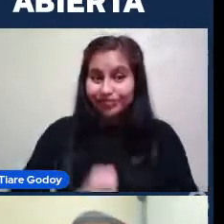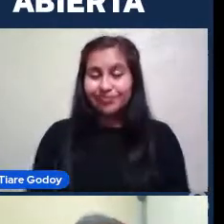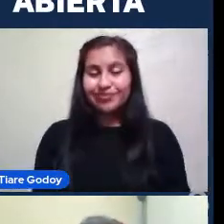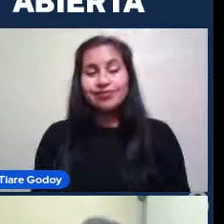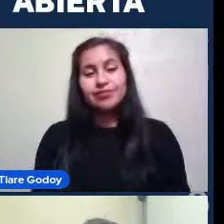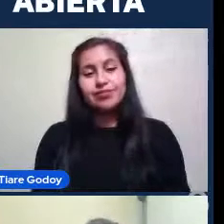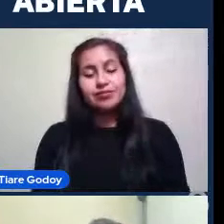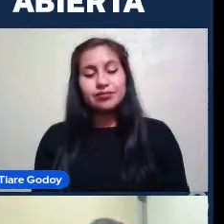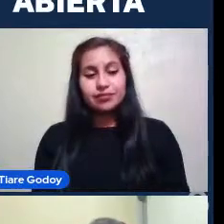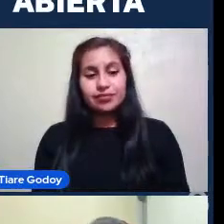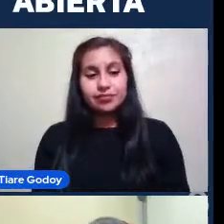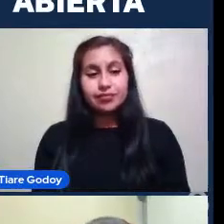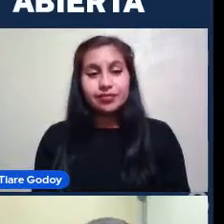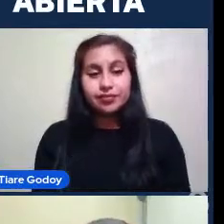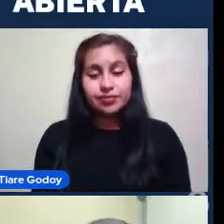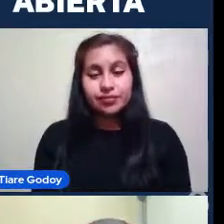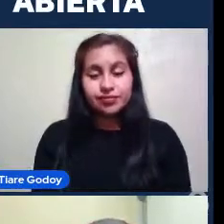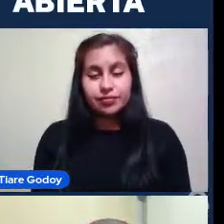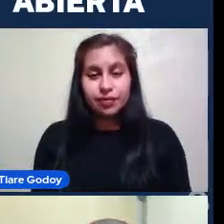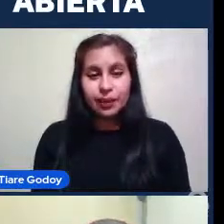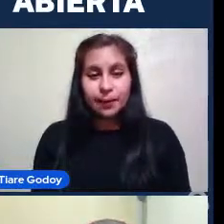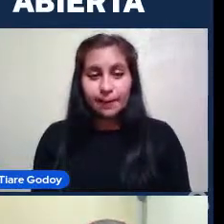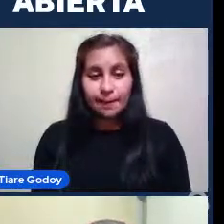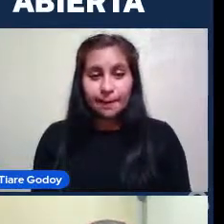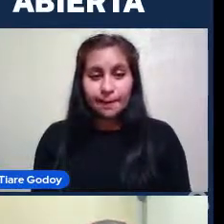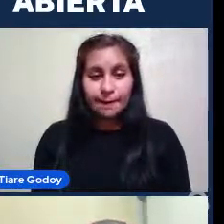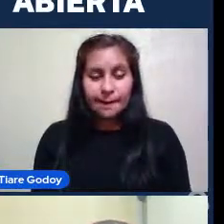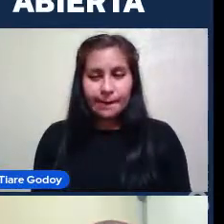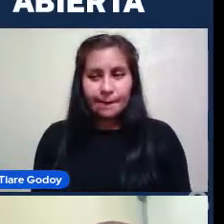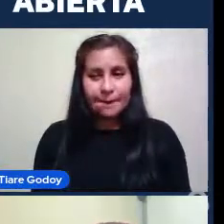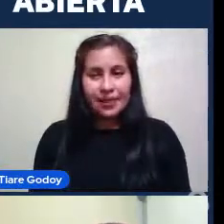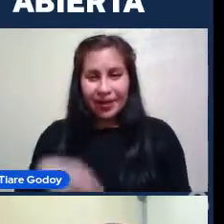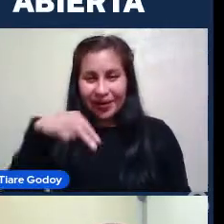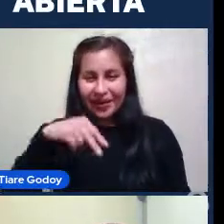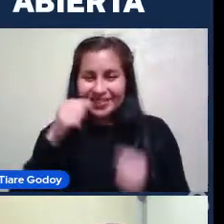Desde este dispositivo Podría ver los comentarios Mira que inteligente